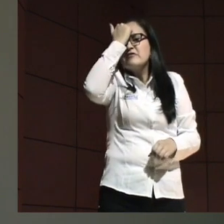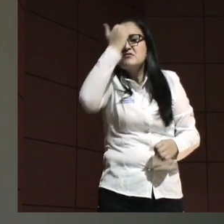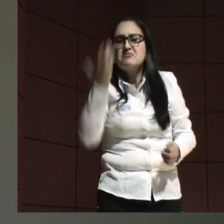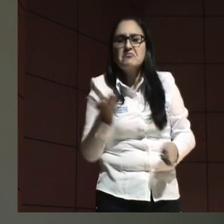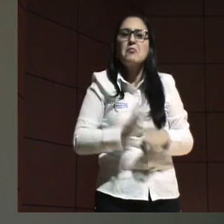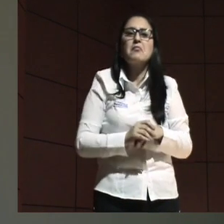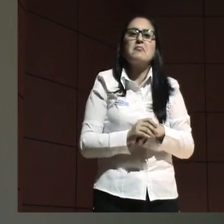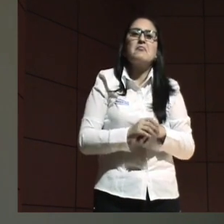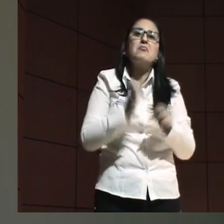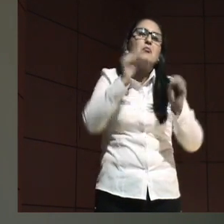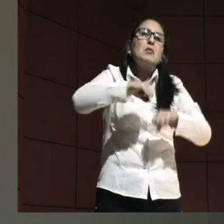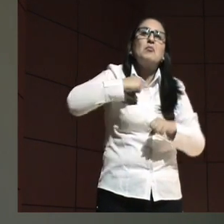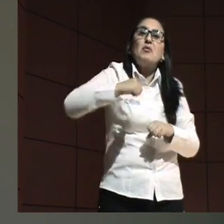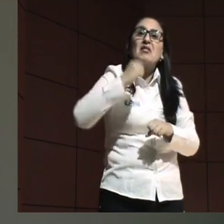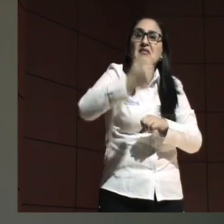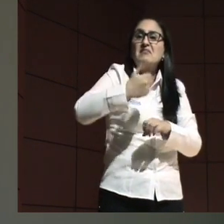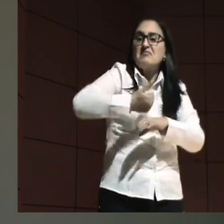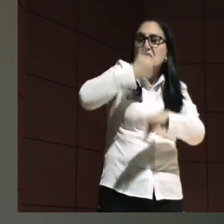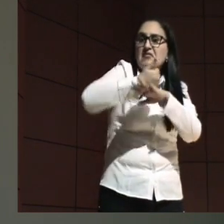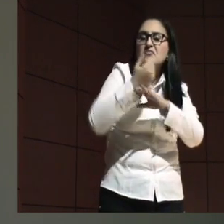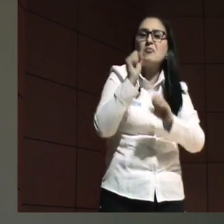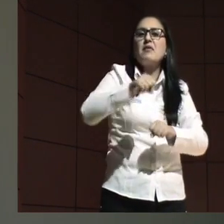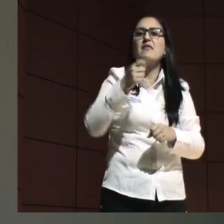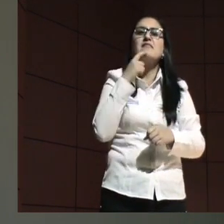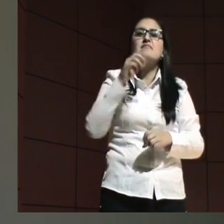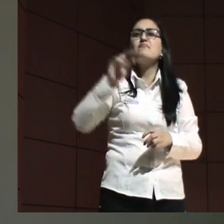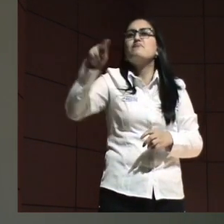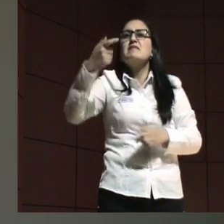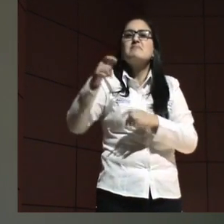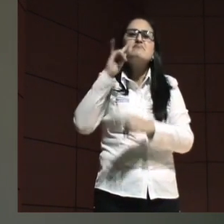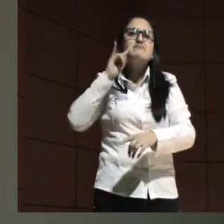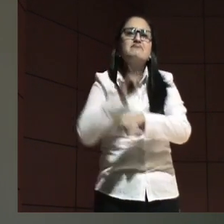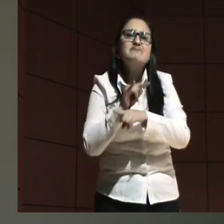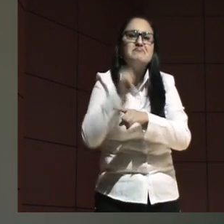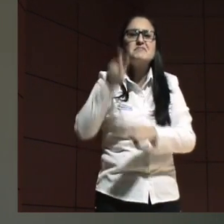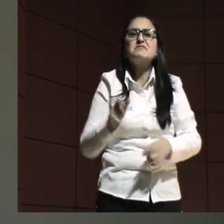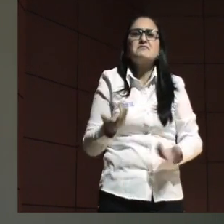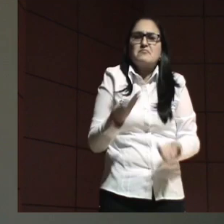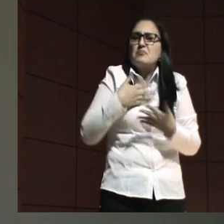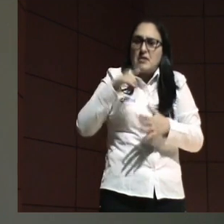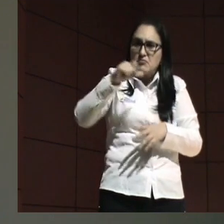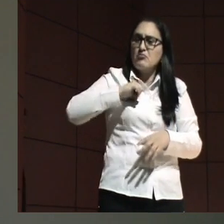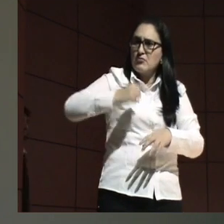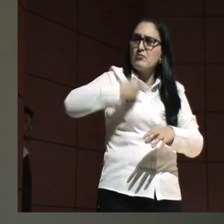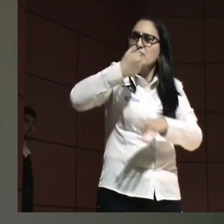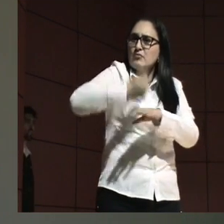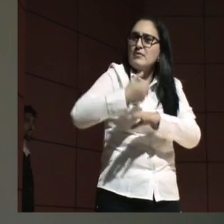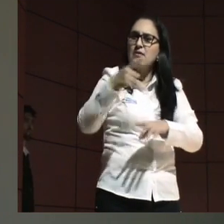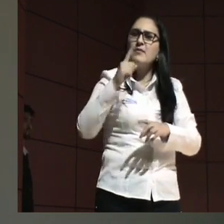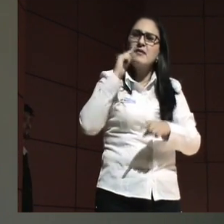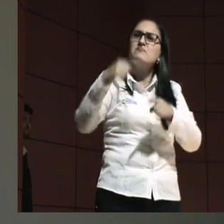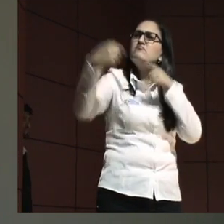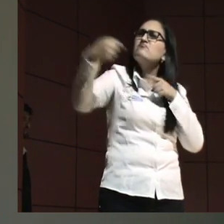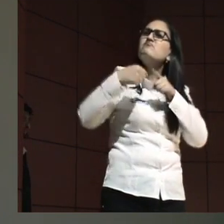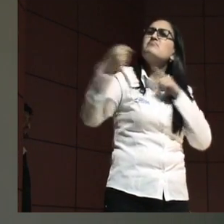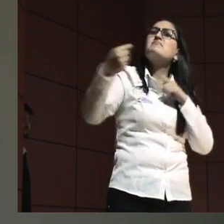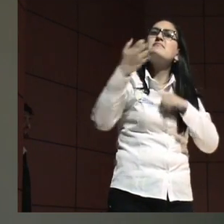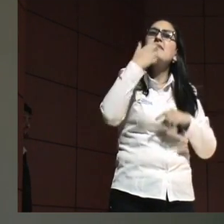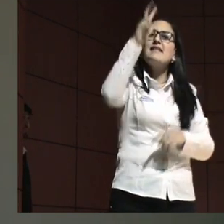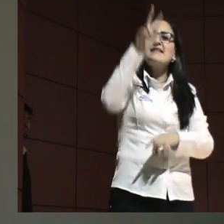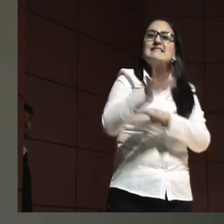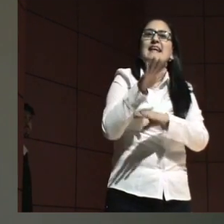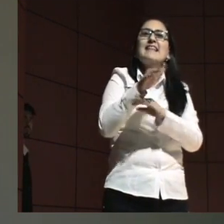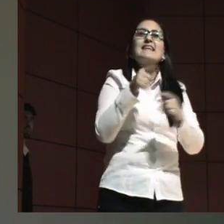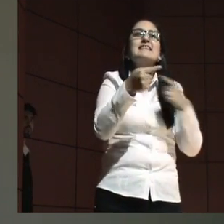un poder directivo puede ser el del celador, él tiene un poder directivo. Vuelva a ser enemigo de él a las 3 de la tarde en el